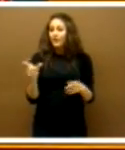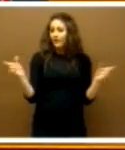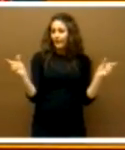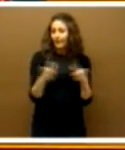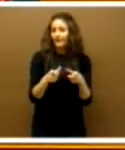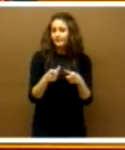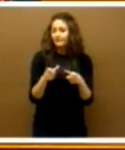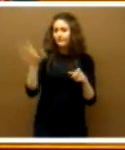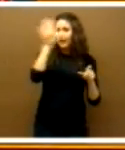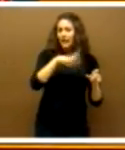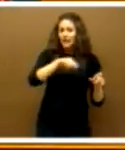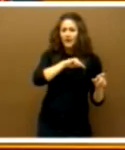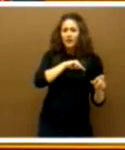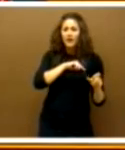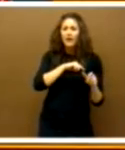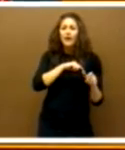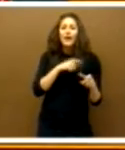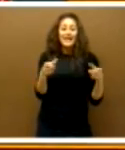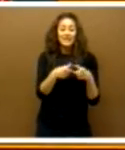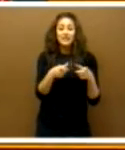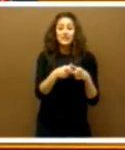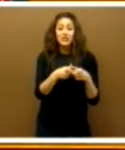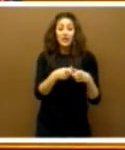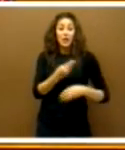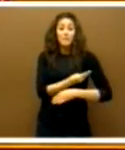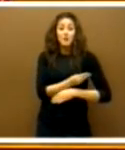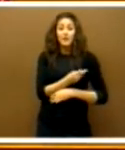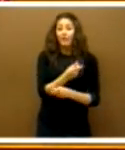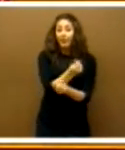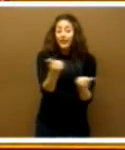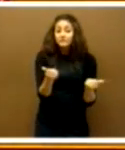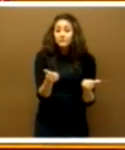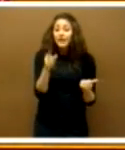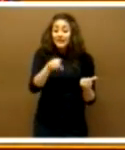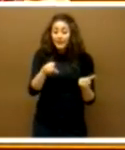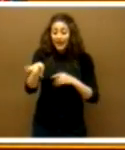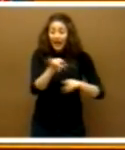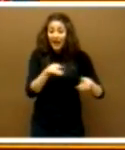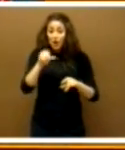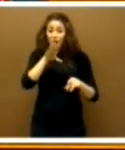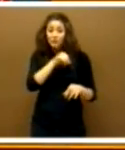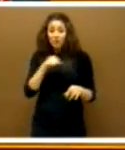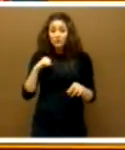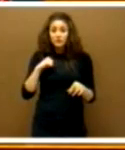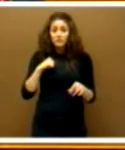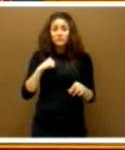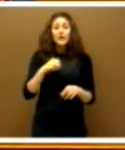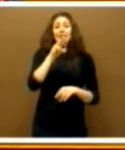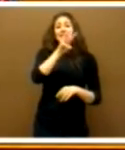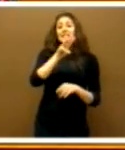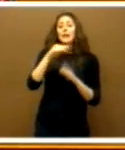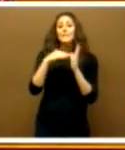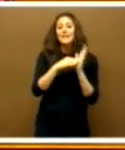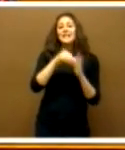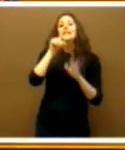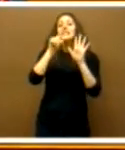a nivel nacional, el cheque bebé de los 2.500 euros, desaparece, como a nivel regional de los 3.600 euros,